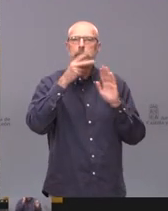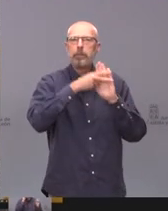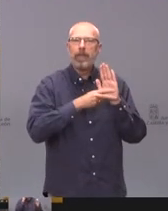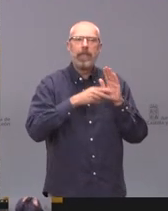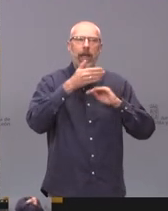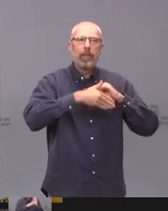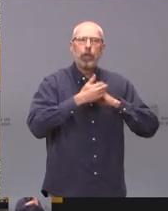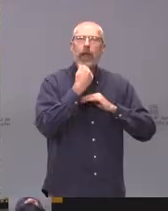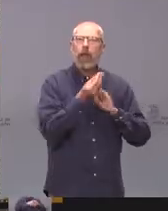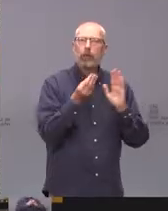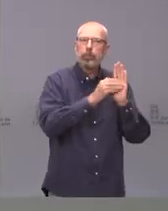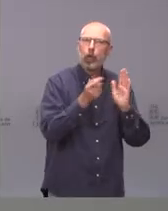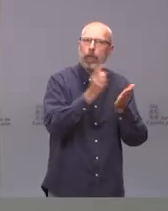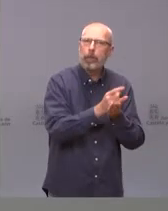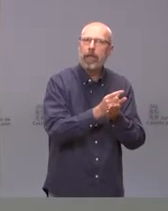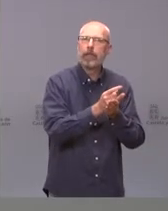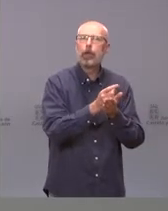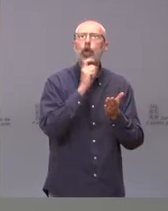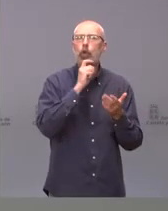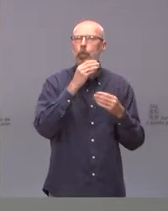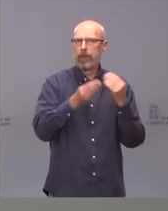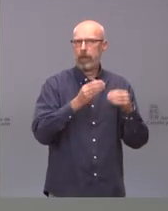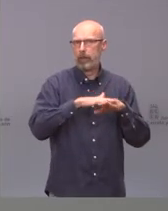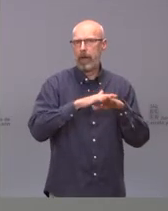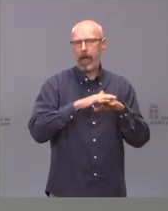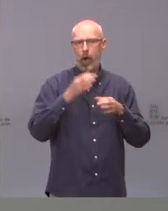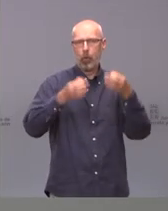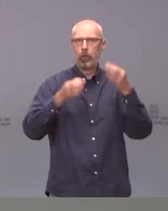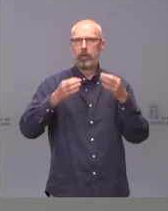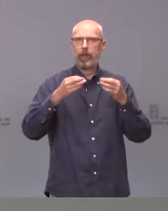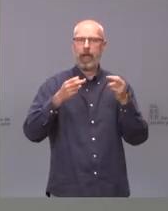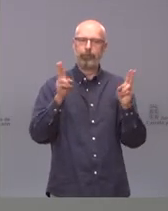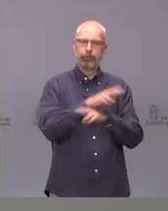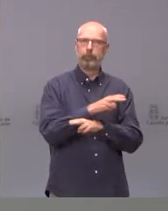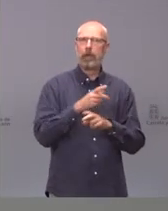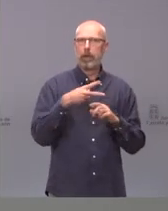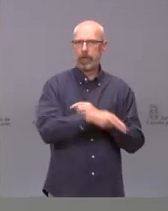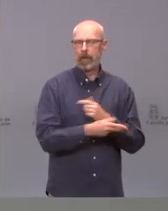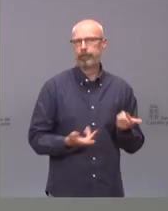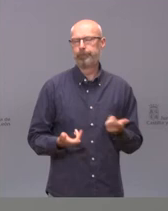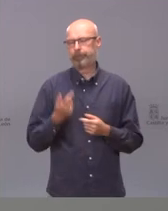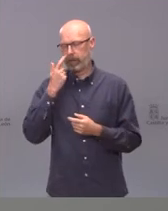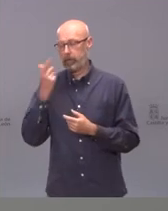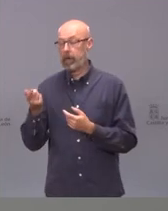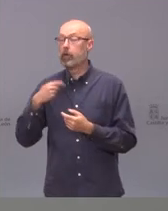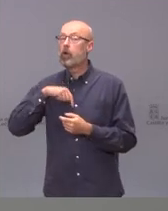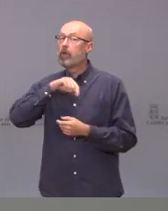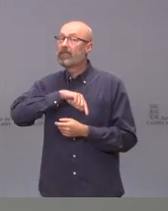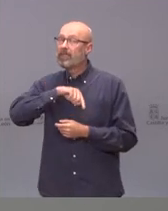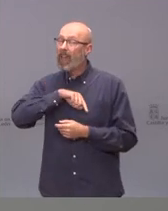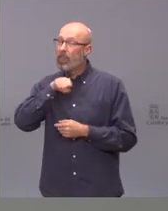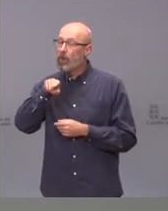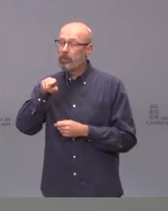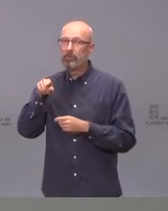gracias. Bueno, pues efectivamente yo comparto con usted la misma sensación. Las vacunas de